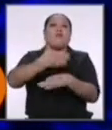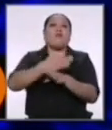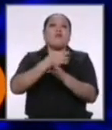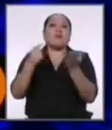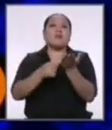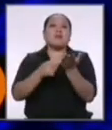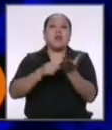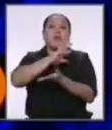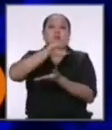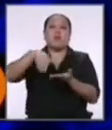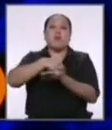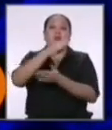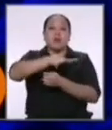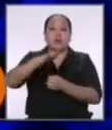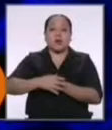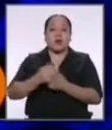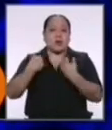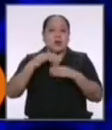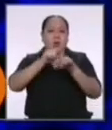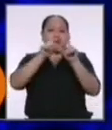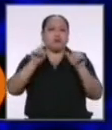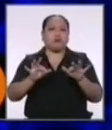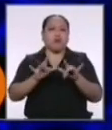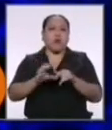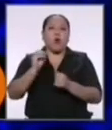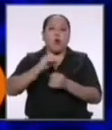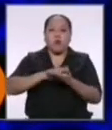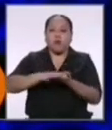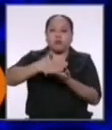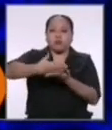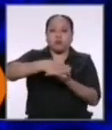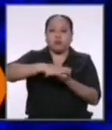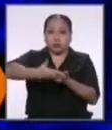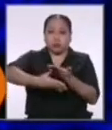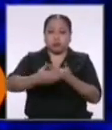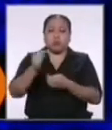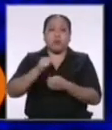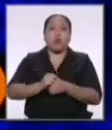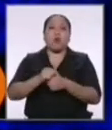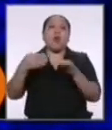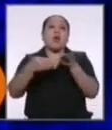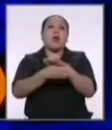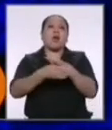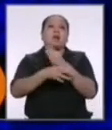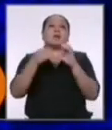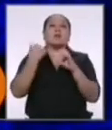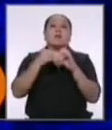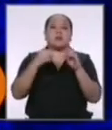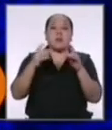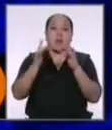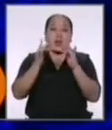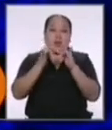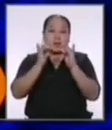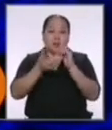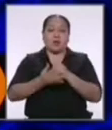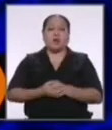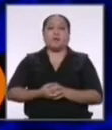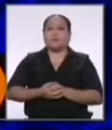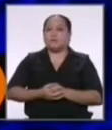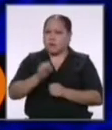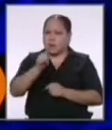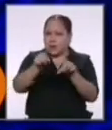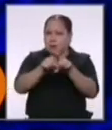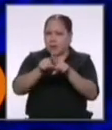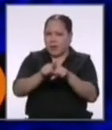los niños que comprendan una computadora o una laptop con un acceso a internet pero apostamos a que los